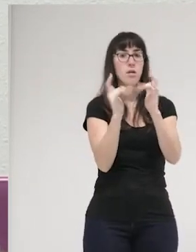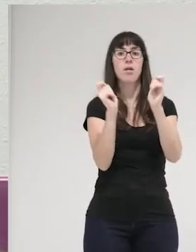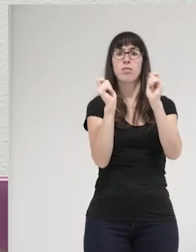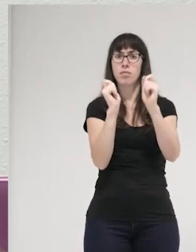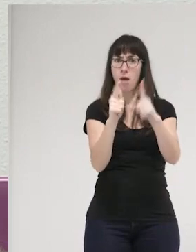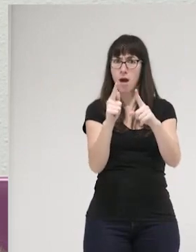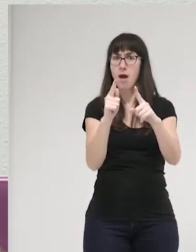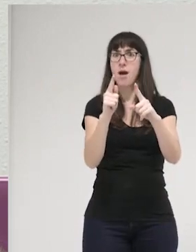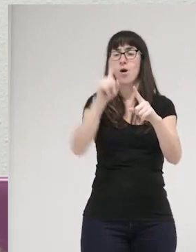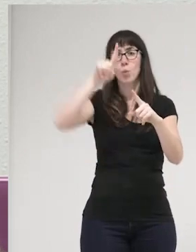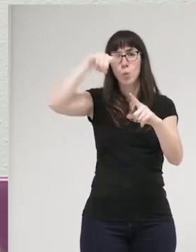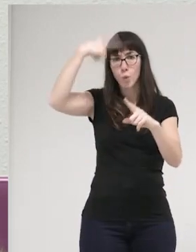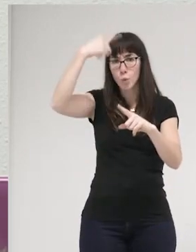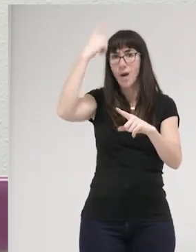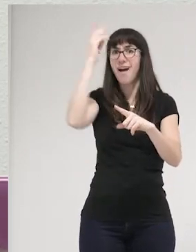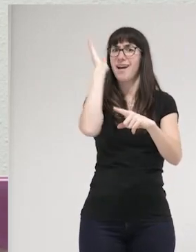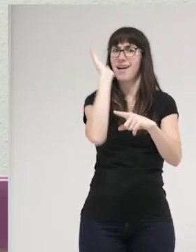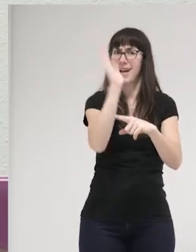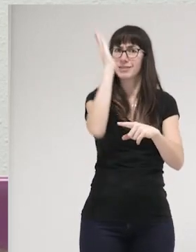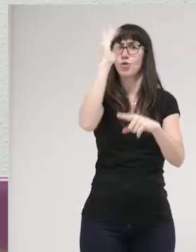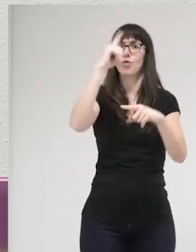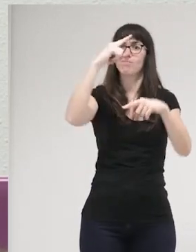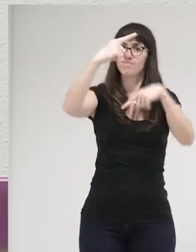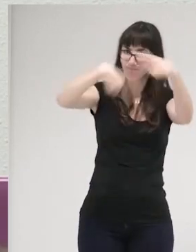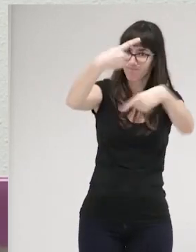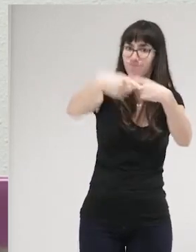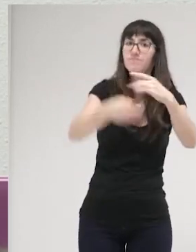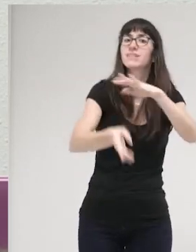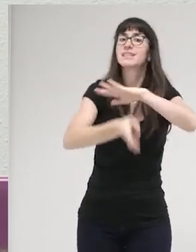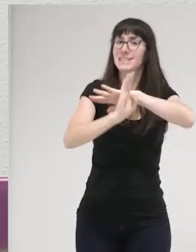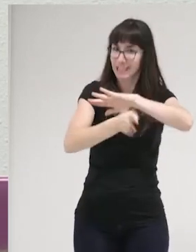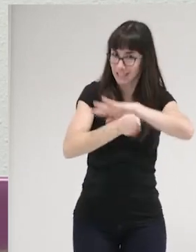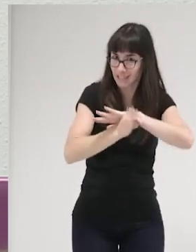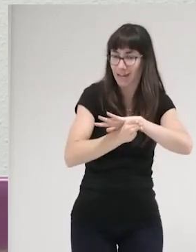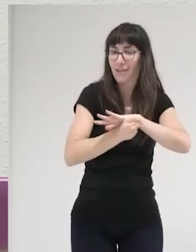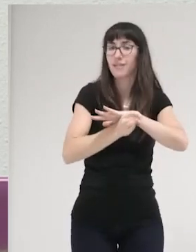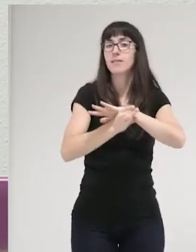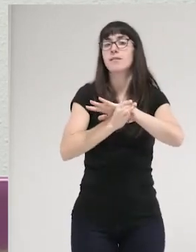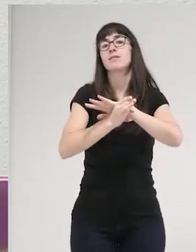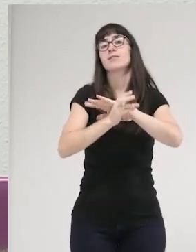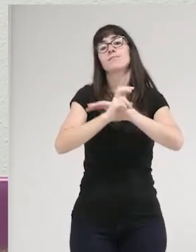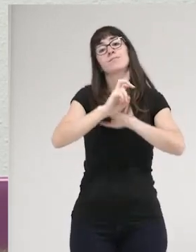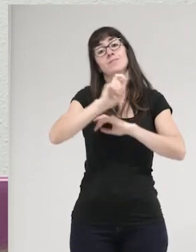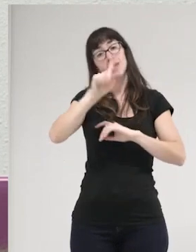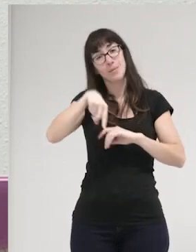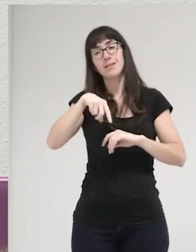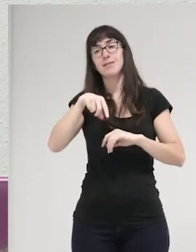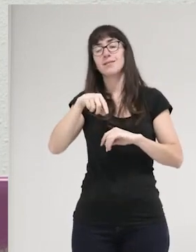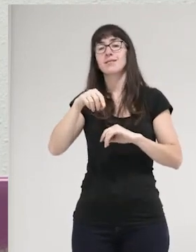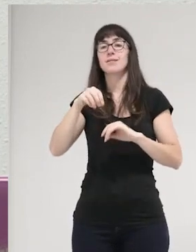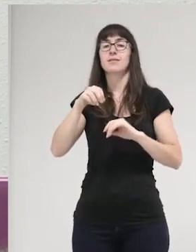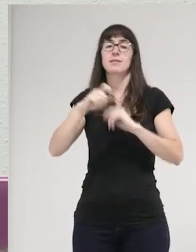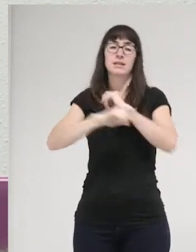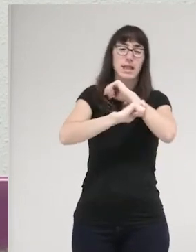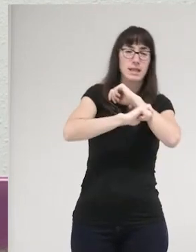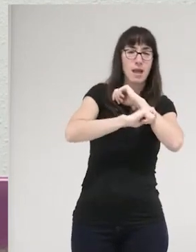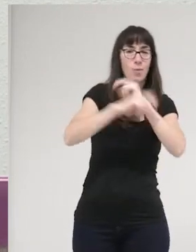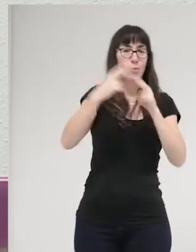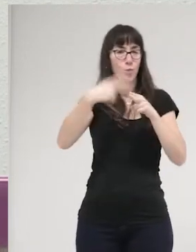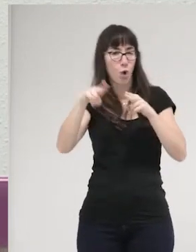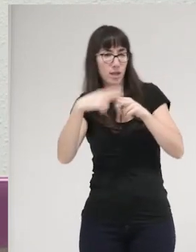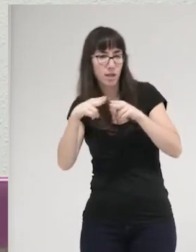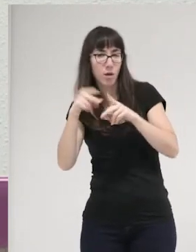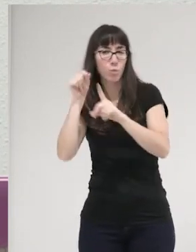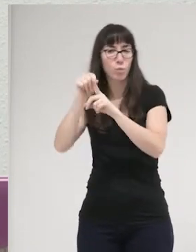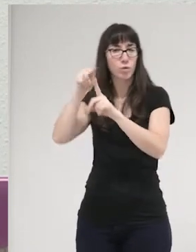las ideas clásicas de esos sujetos también clásicos del castigo y qué formas de abordaje y qué estrategias políticas pueden estar también